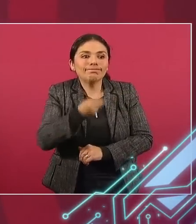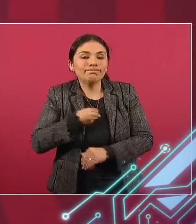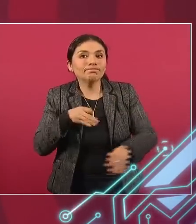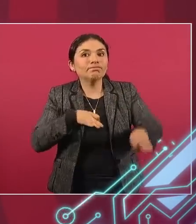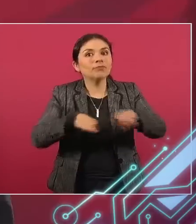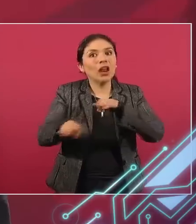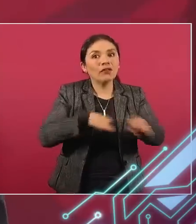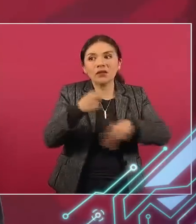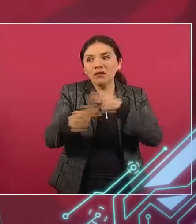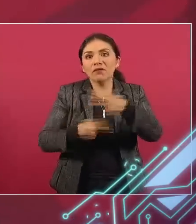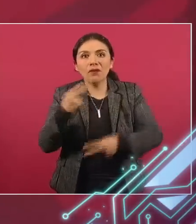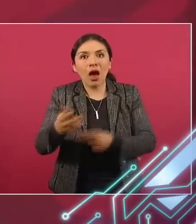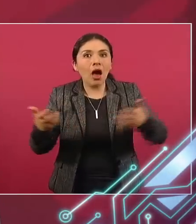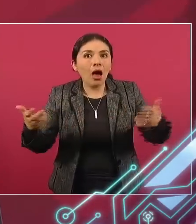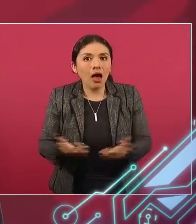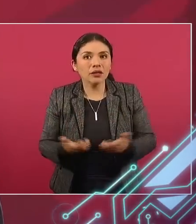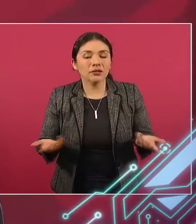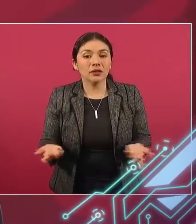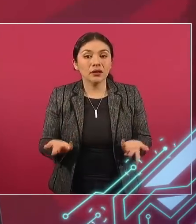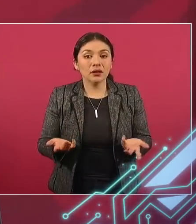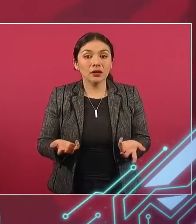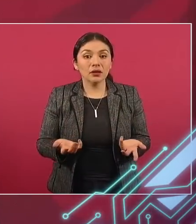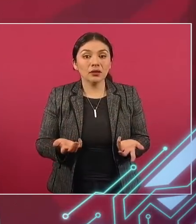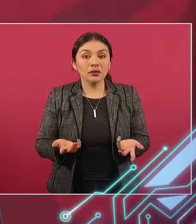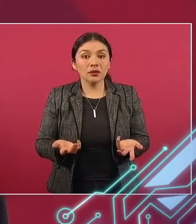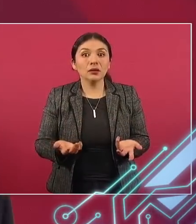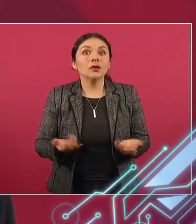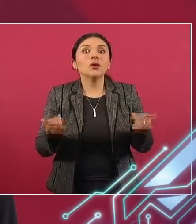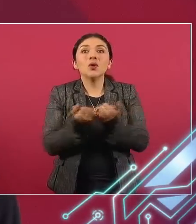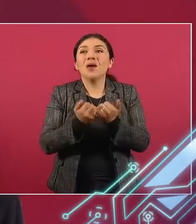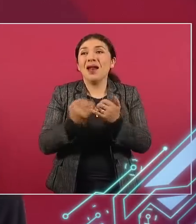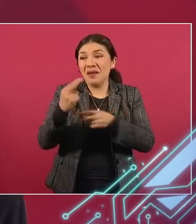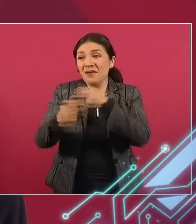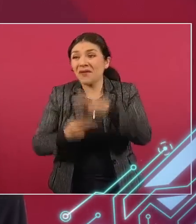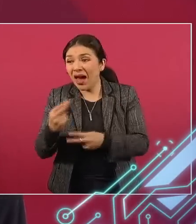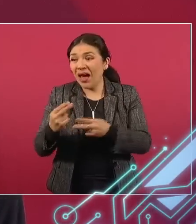también perdieron la vida.